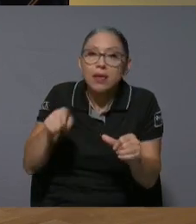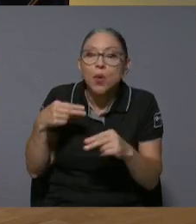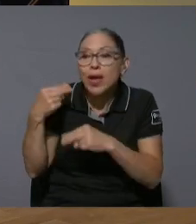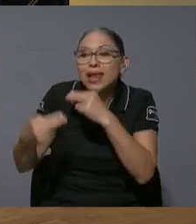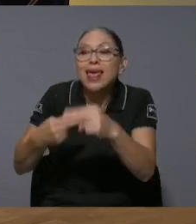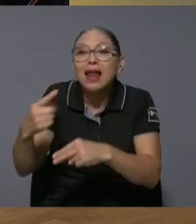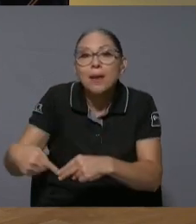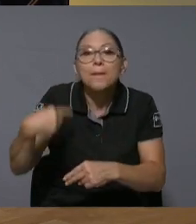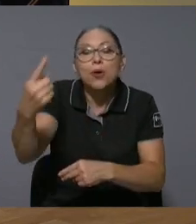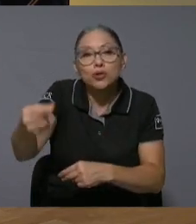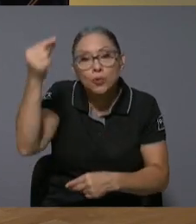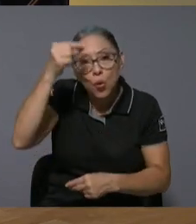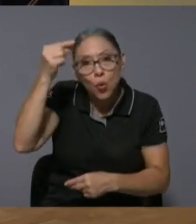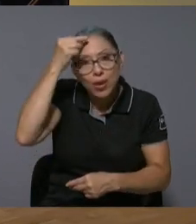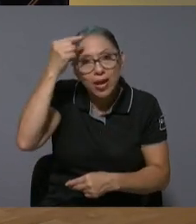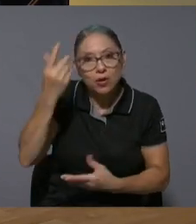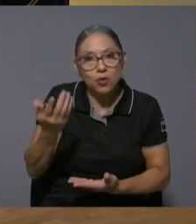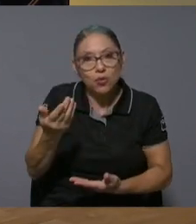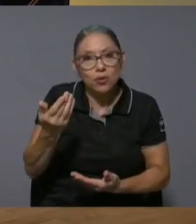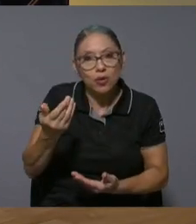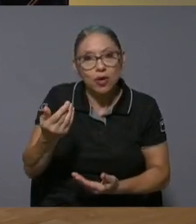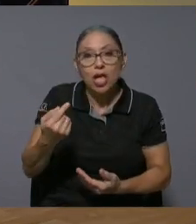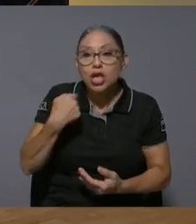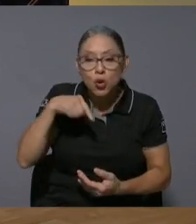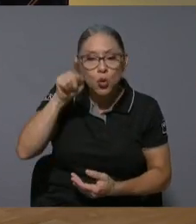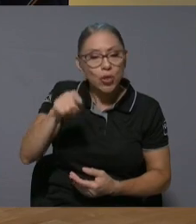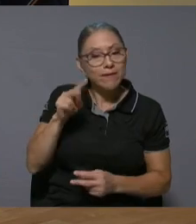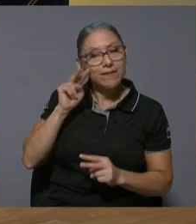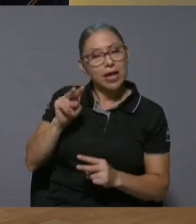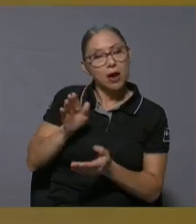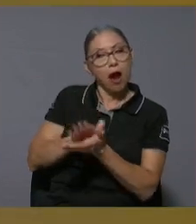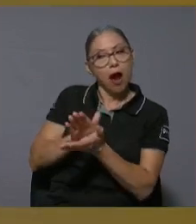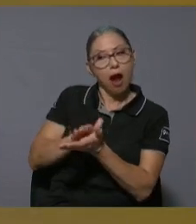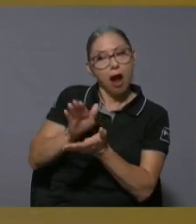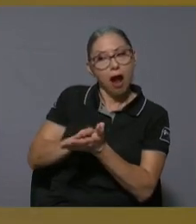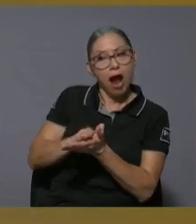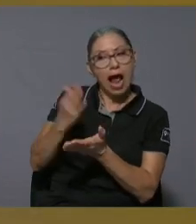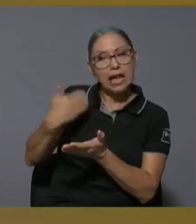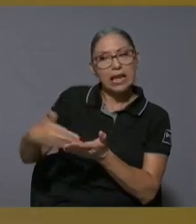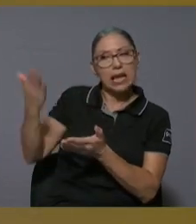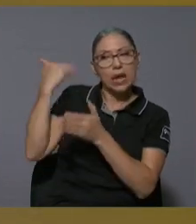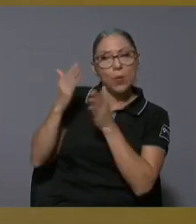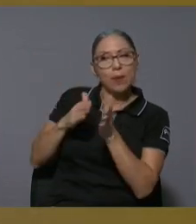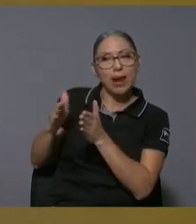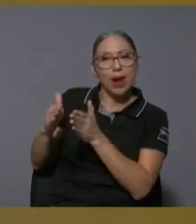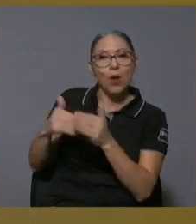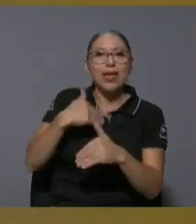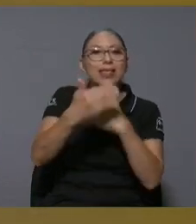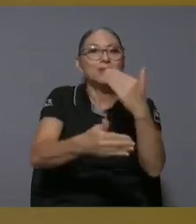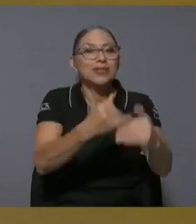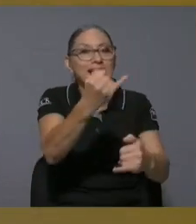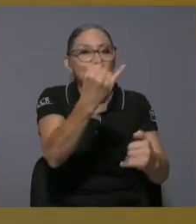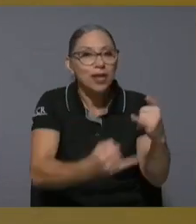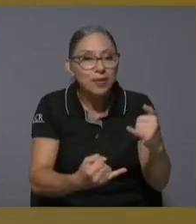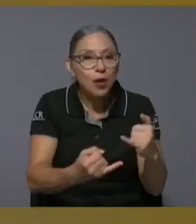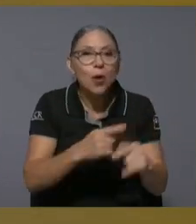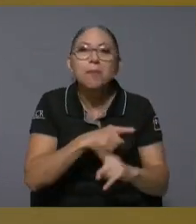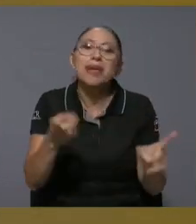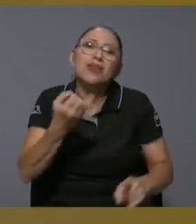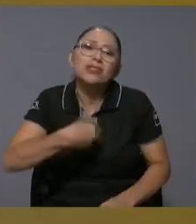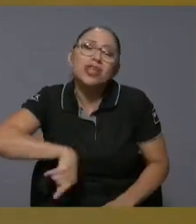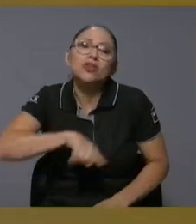le valore eso al que lo preparó y al que lo inauguró pero si seguimos pensando que la infraestructura es así